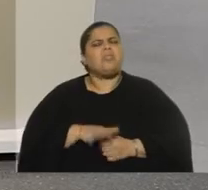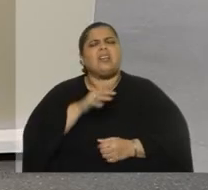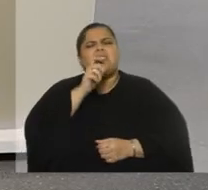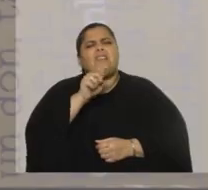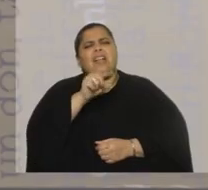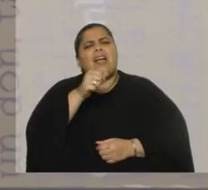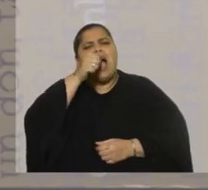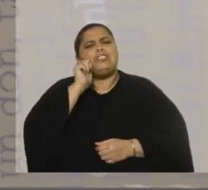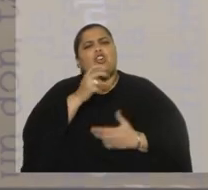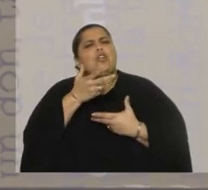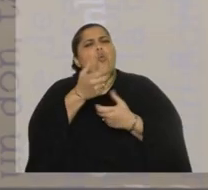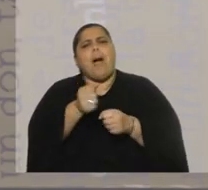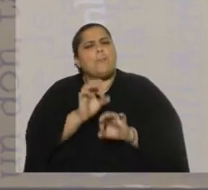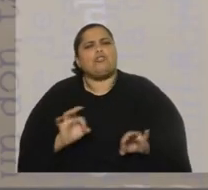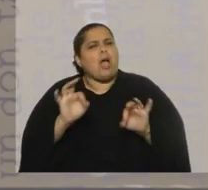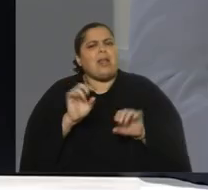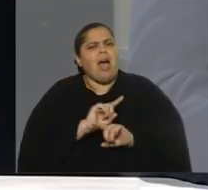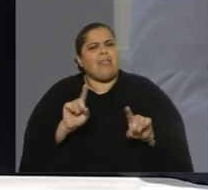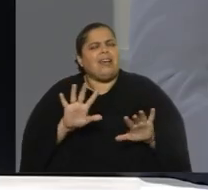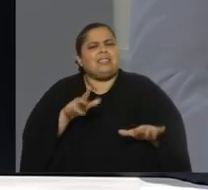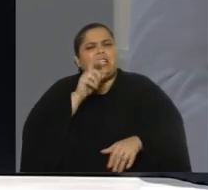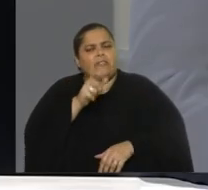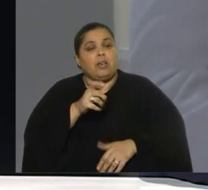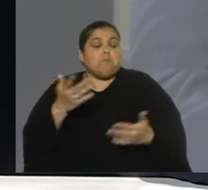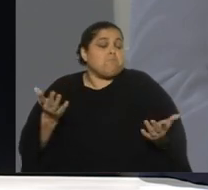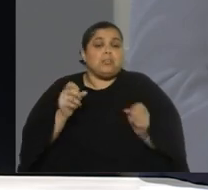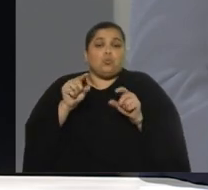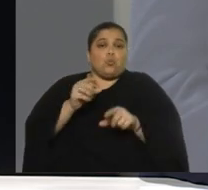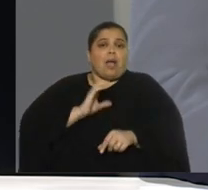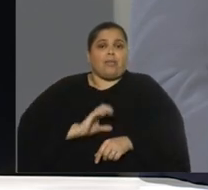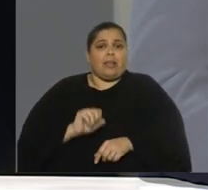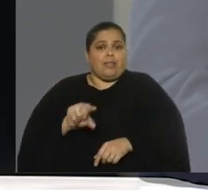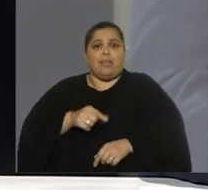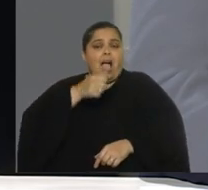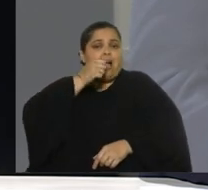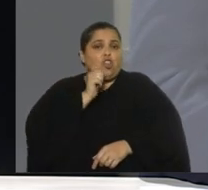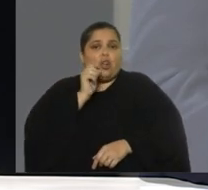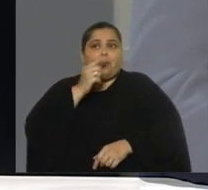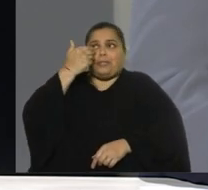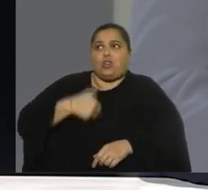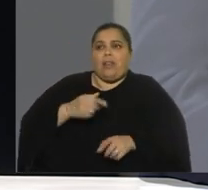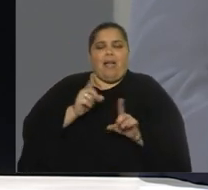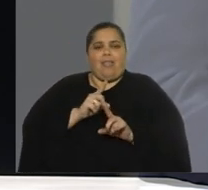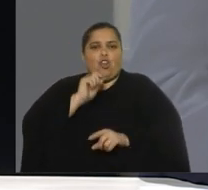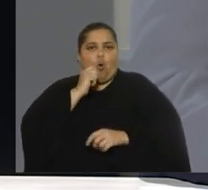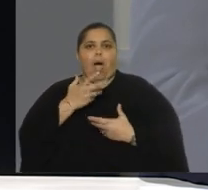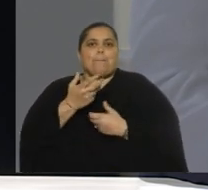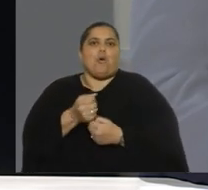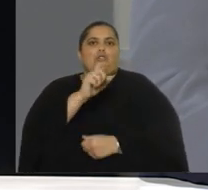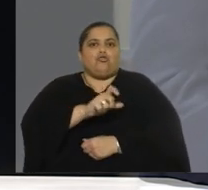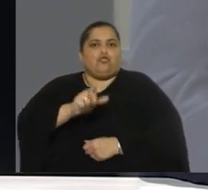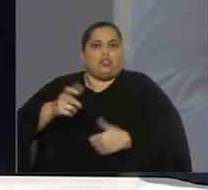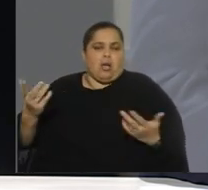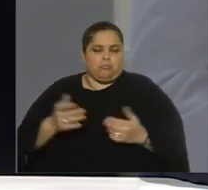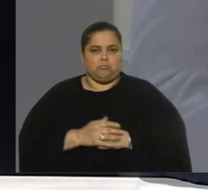a nadie? No, Astori no apoya, Astori no, es una característica de su personalidad, este, no